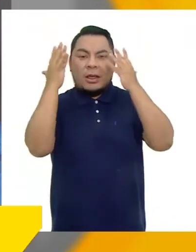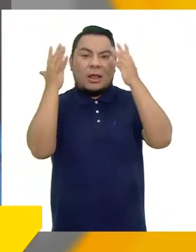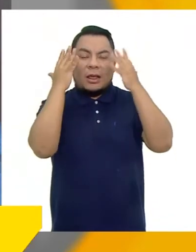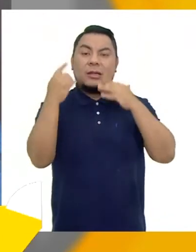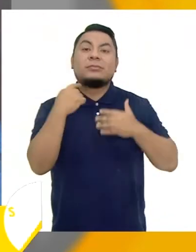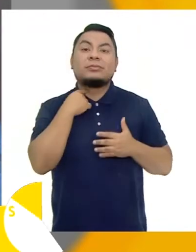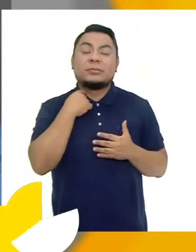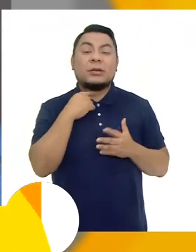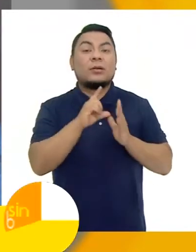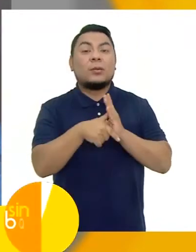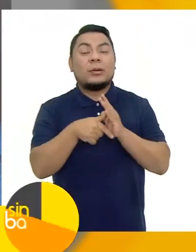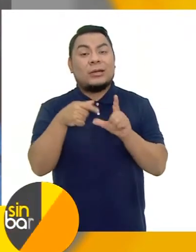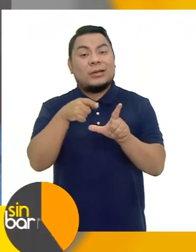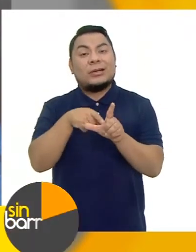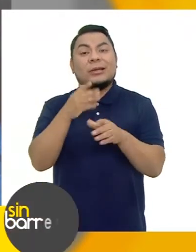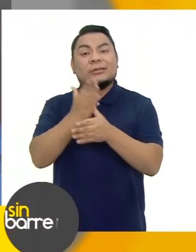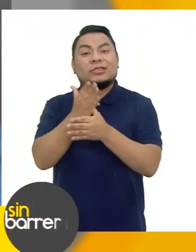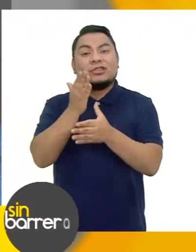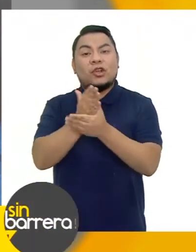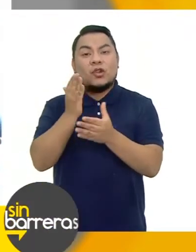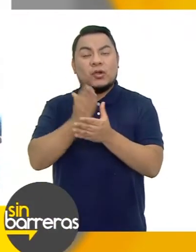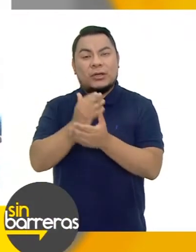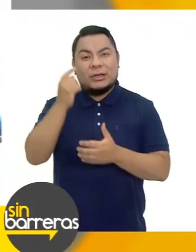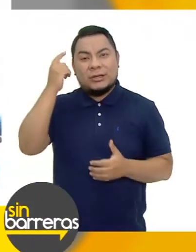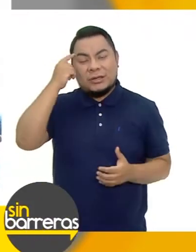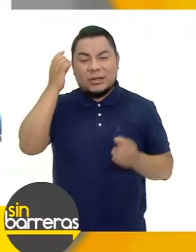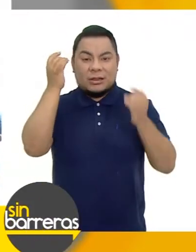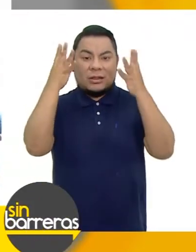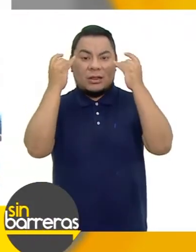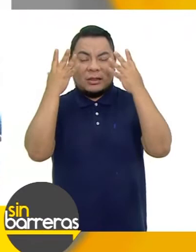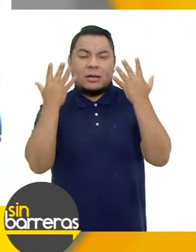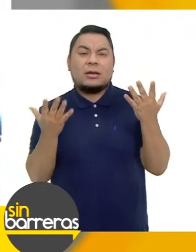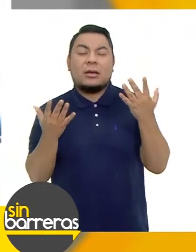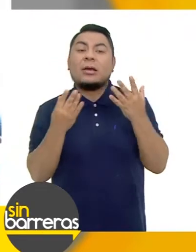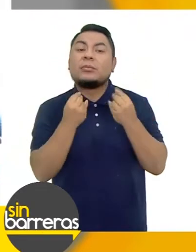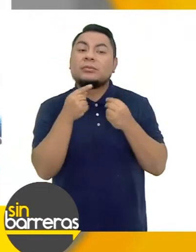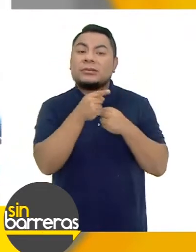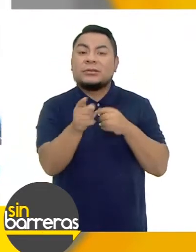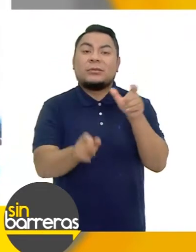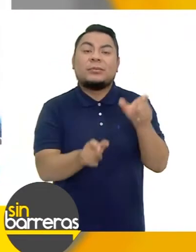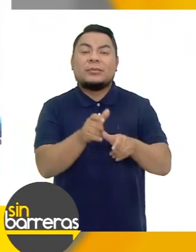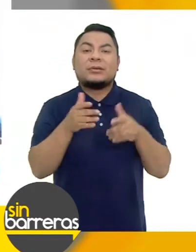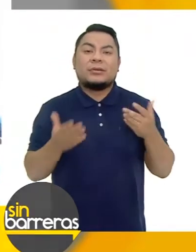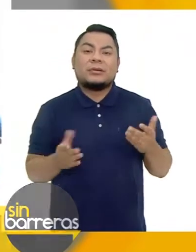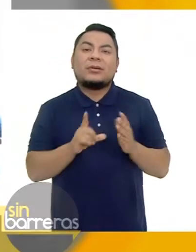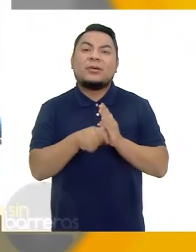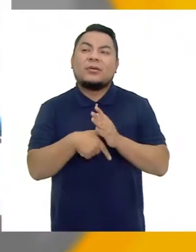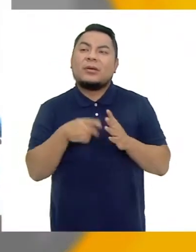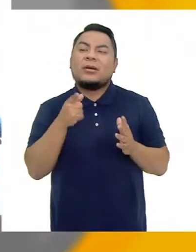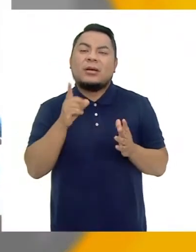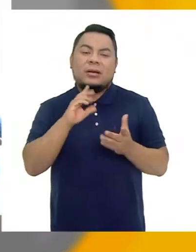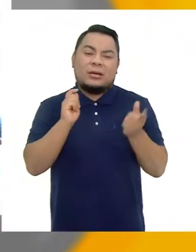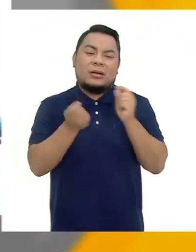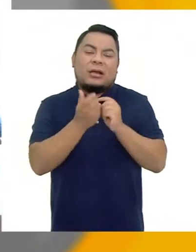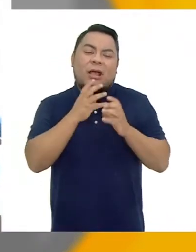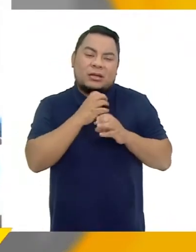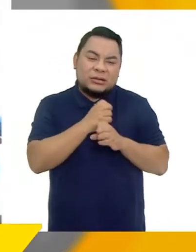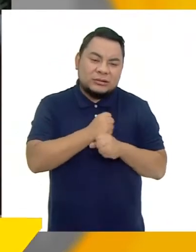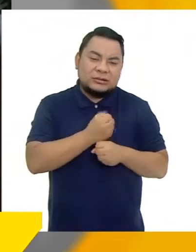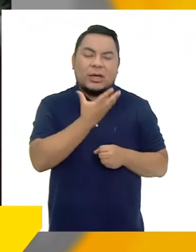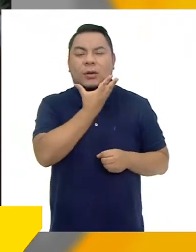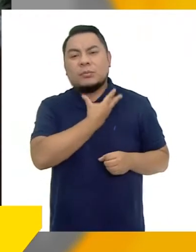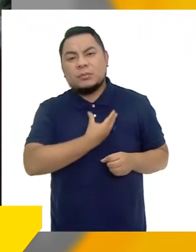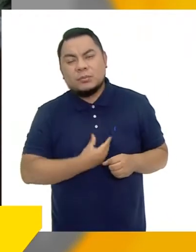psicológico De lo social Viene lo psicológico Esto ha traído consigo A que muchas personas Estén con depresión Estén con